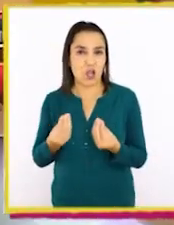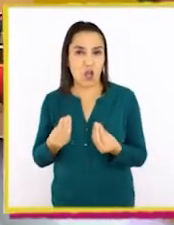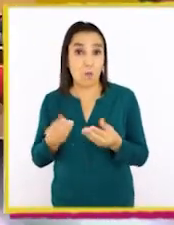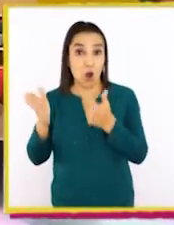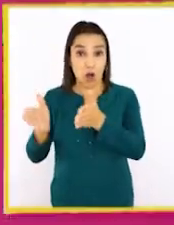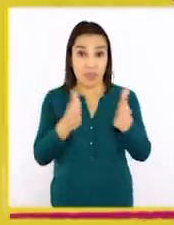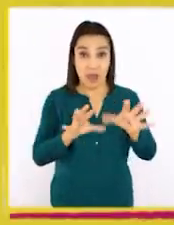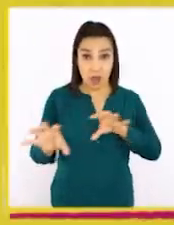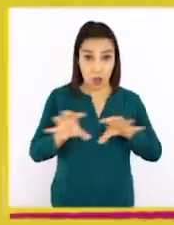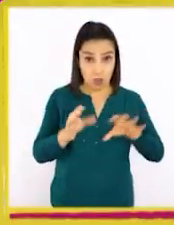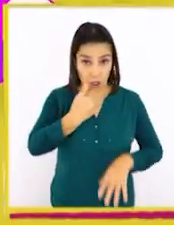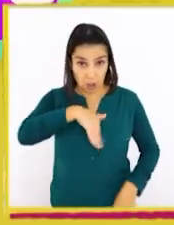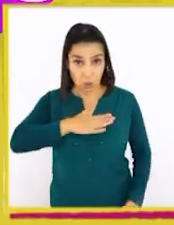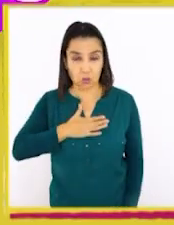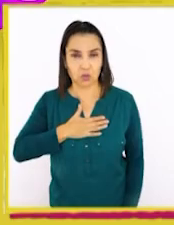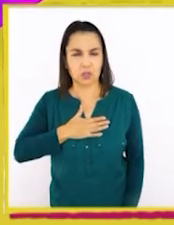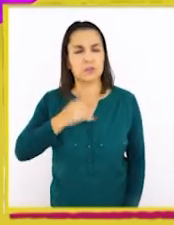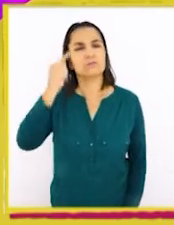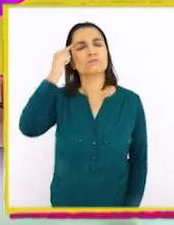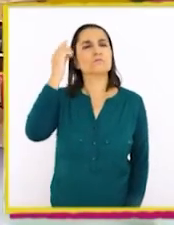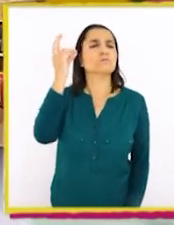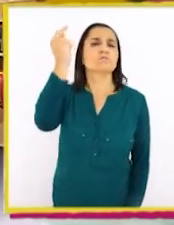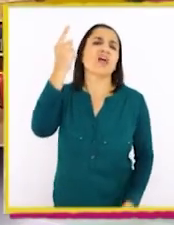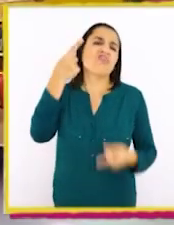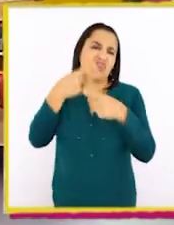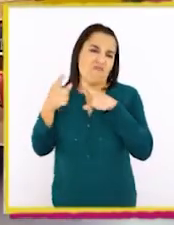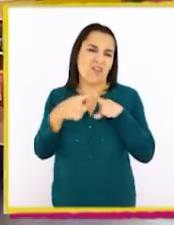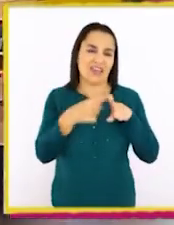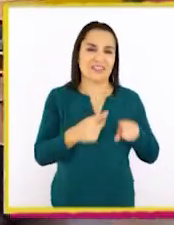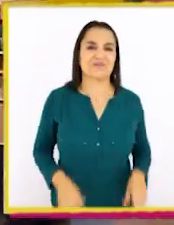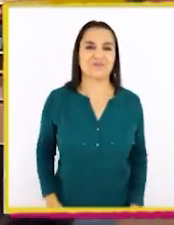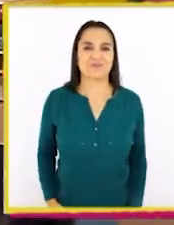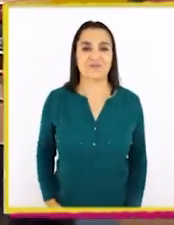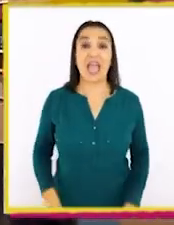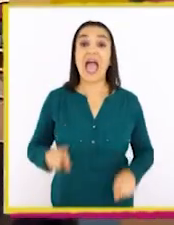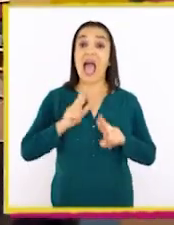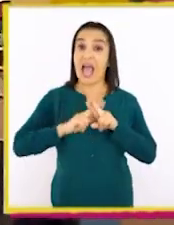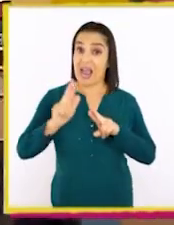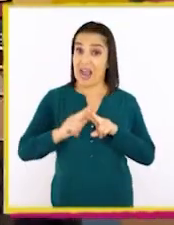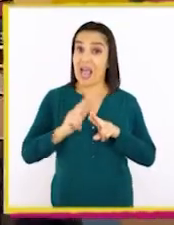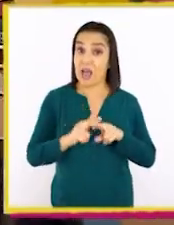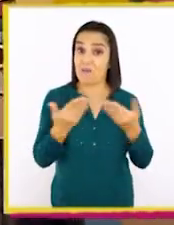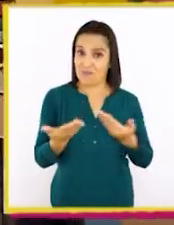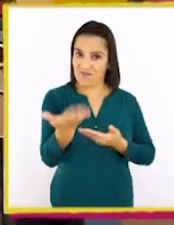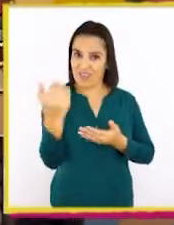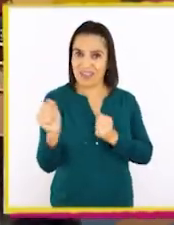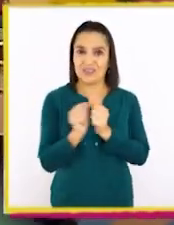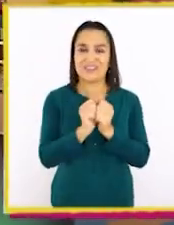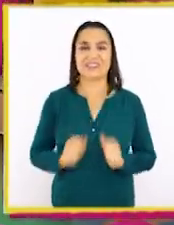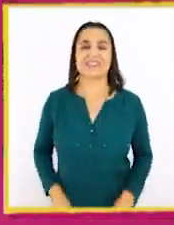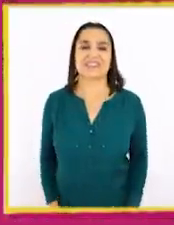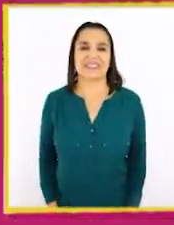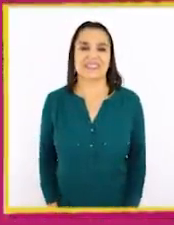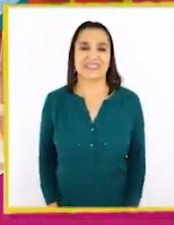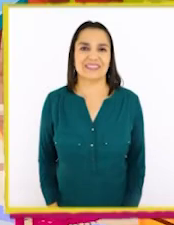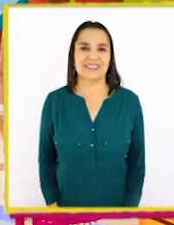organizar nuestras cosas? Se me ocurren varias ideas. ¿Hagamos el siguiente ejercicio? ¡Acompáñenme!